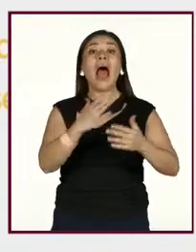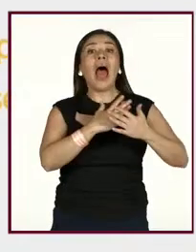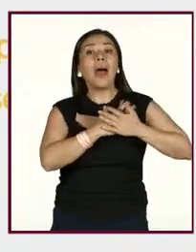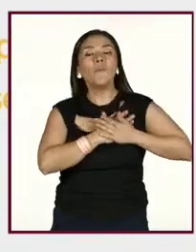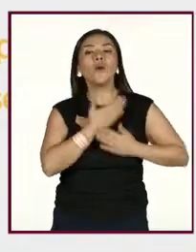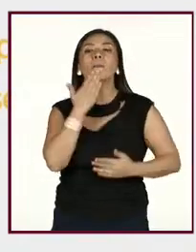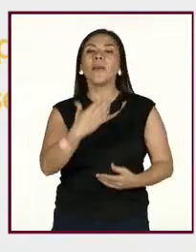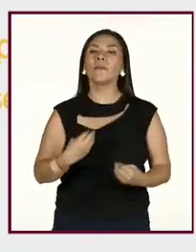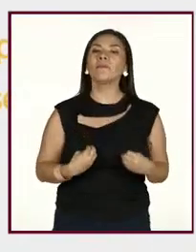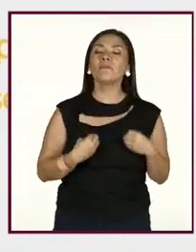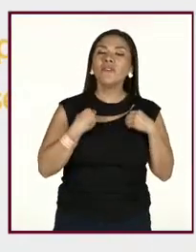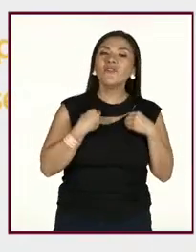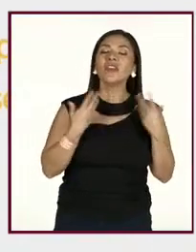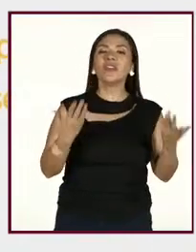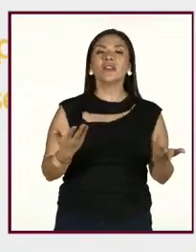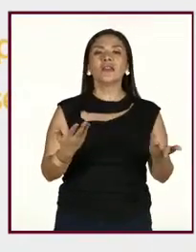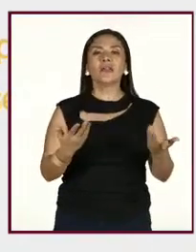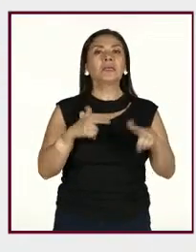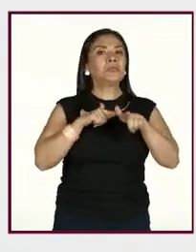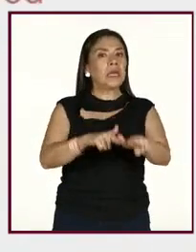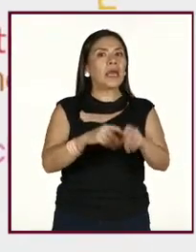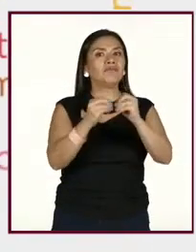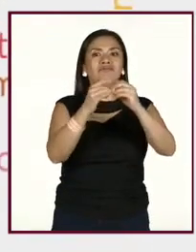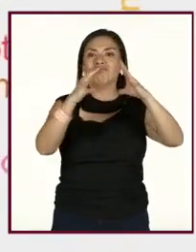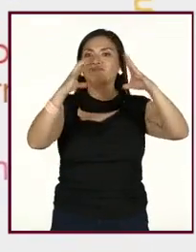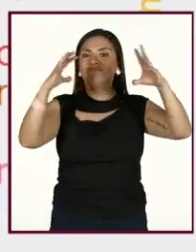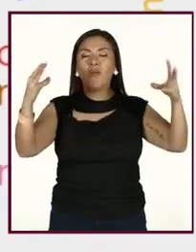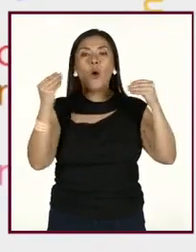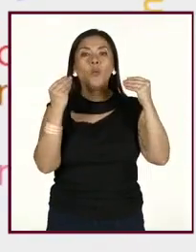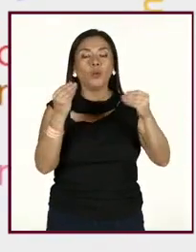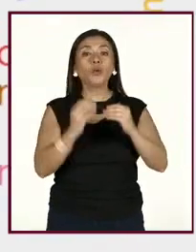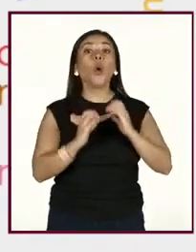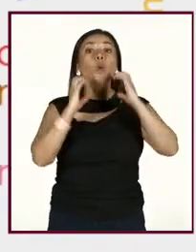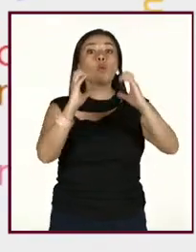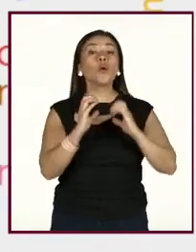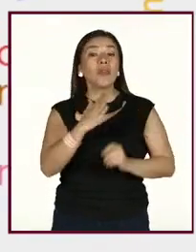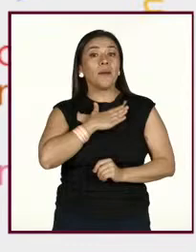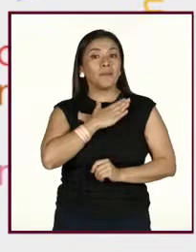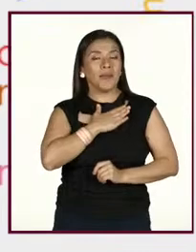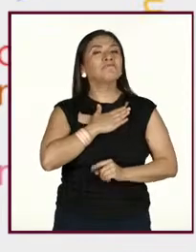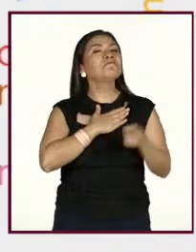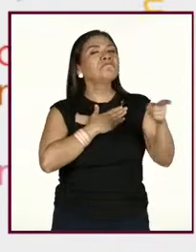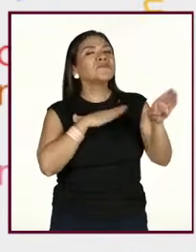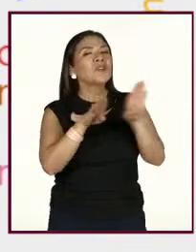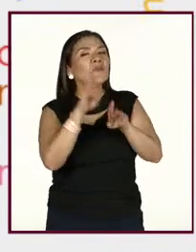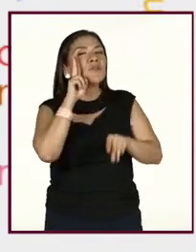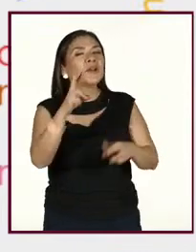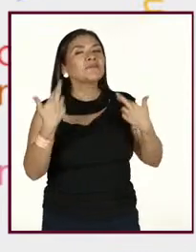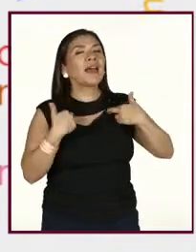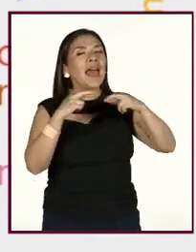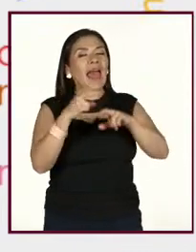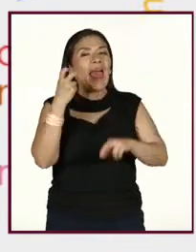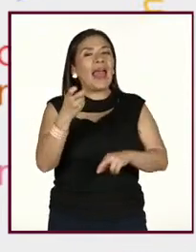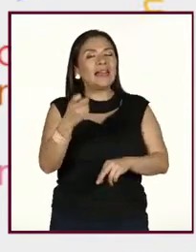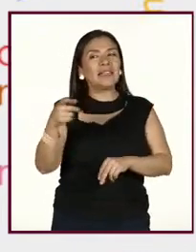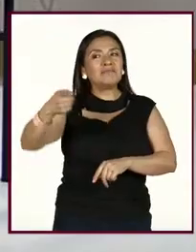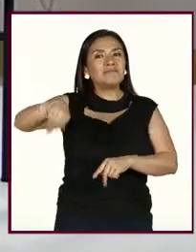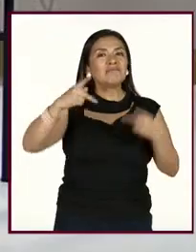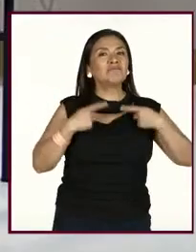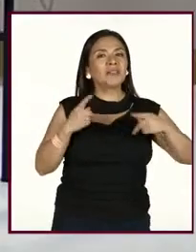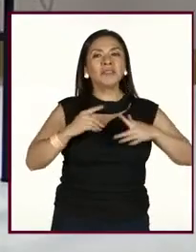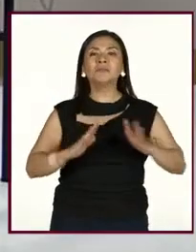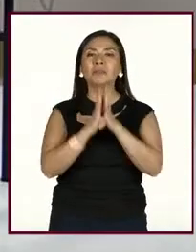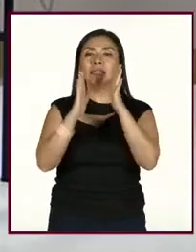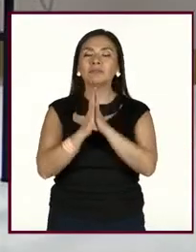bienestar. Y esto sigue extendiéndose, cuidarme. A ver, maestra, ¿qué opinas sobre estas participaciones?